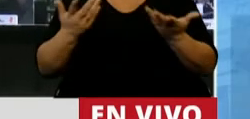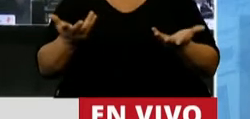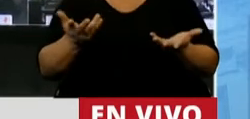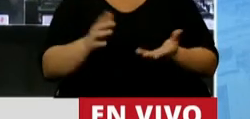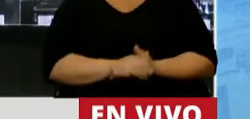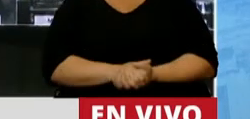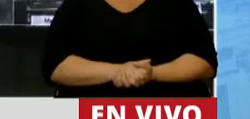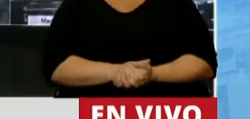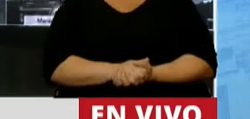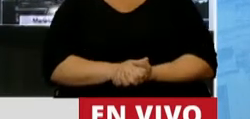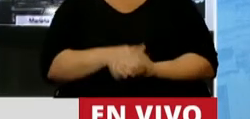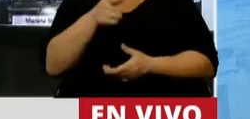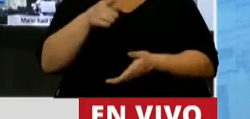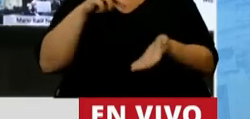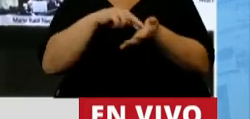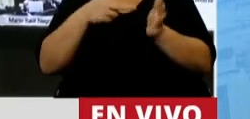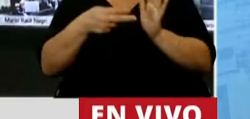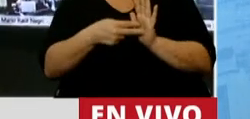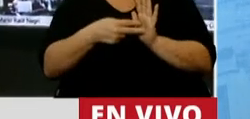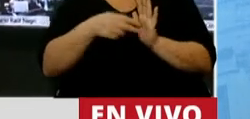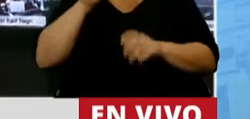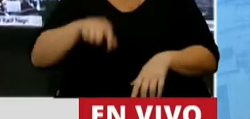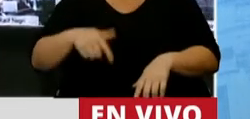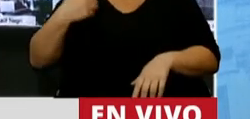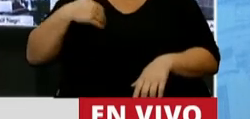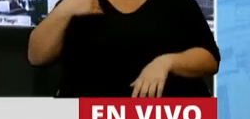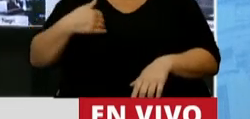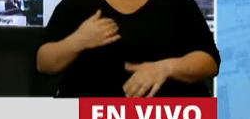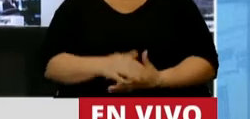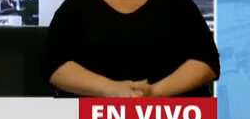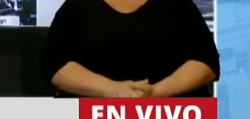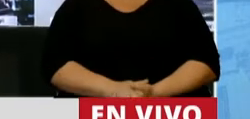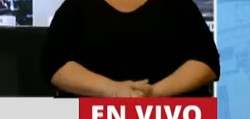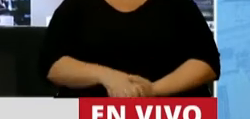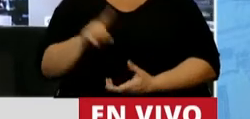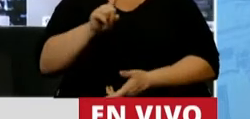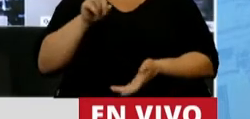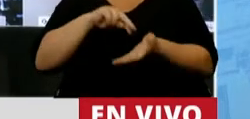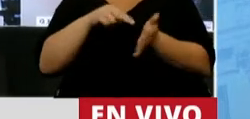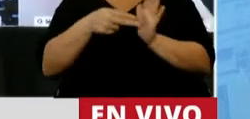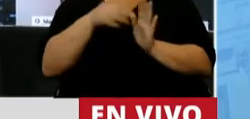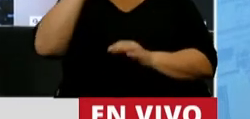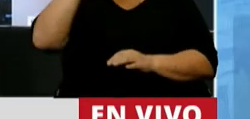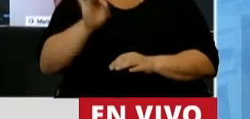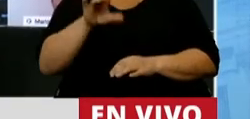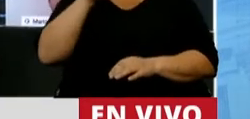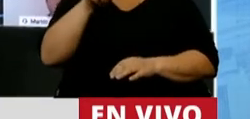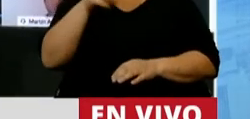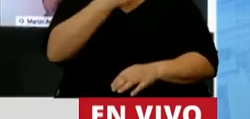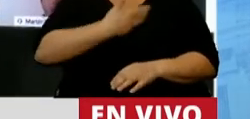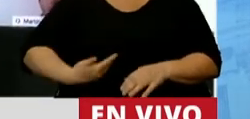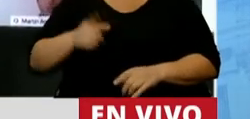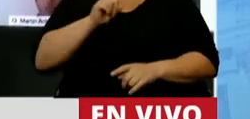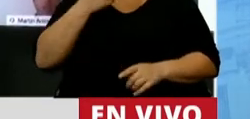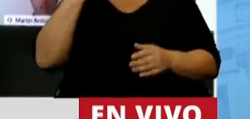claramente es un problema para nuestro país, no un problema solamente de este